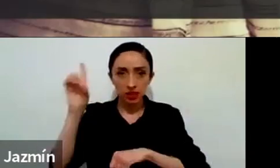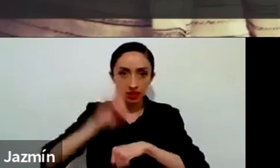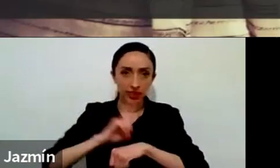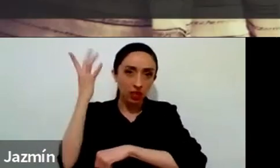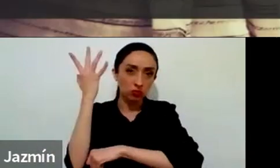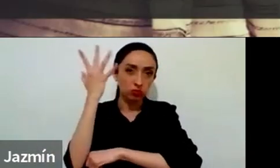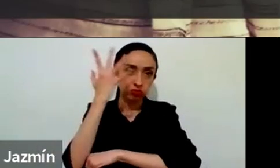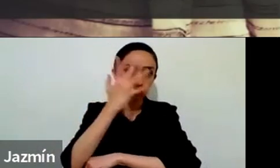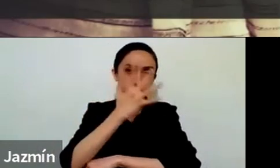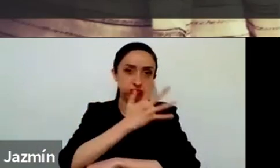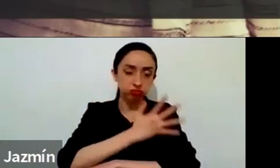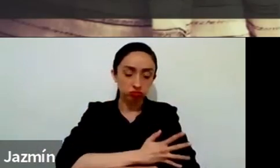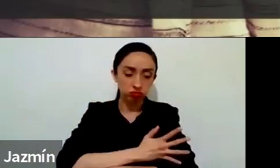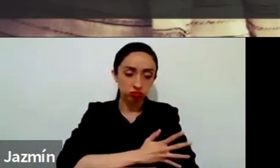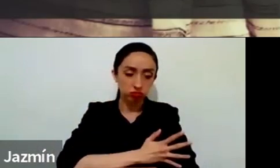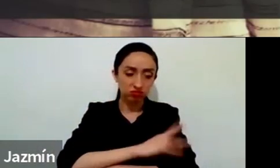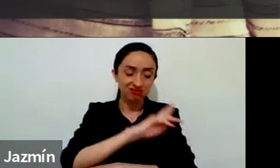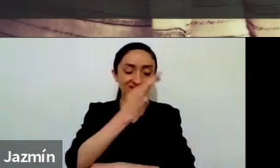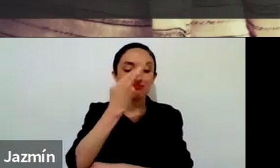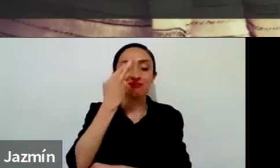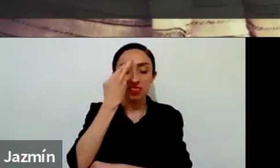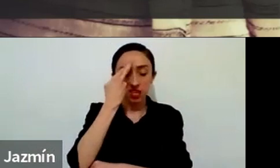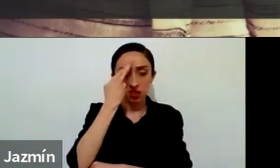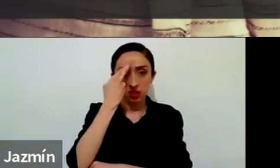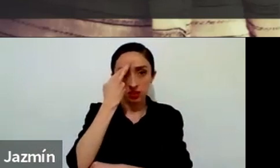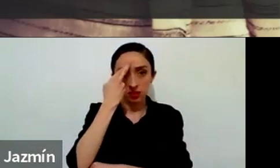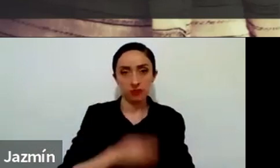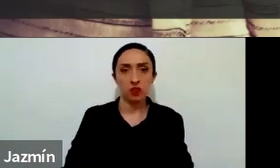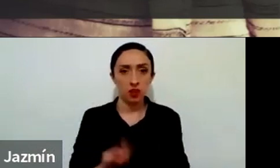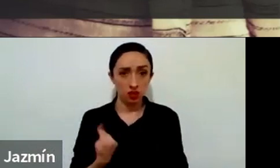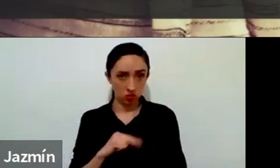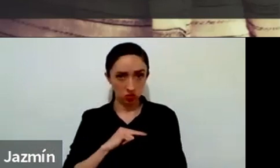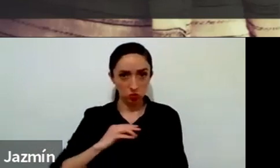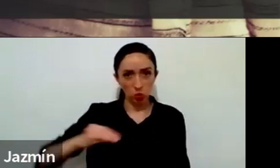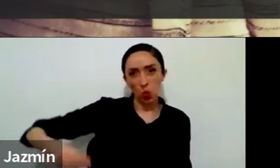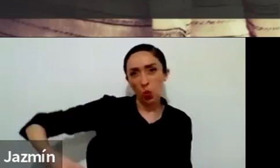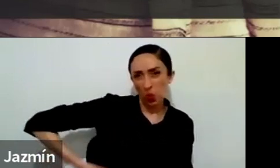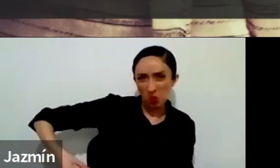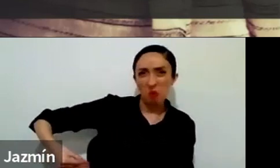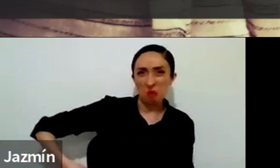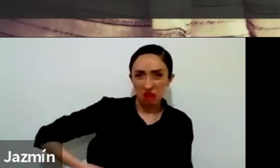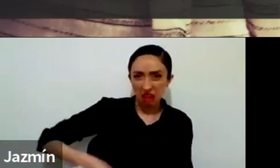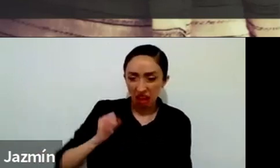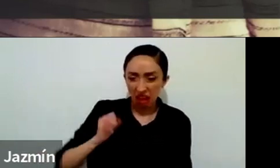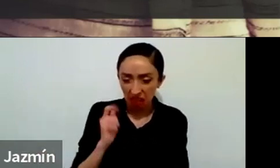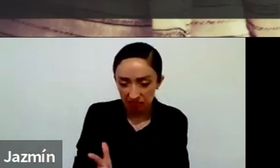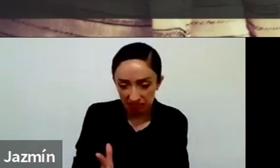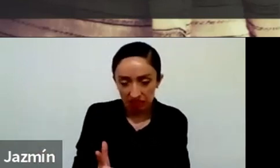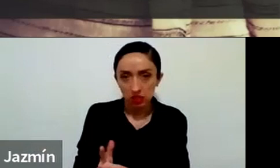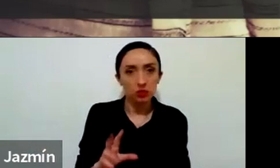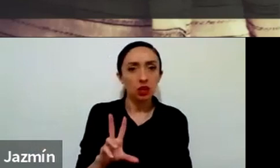Aquí no estamos buscando una culpa necesariamente de lo que ha ocurrido durante el día. La idea aquí es